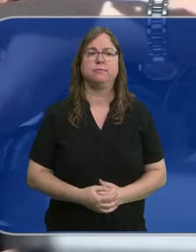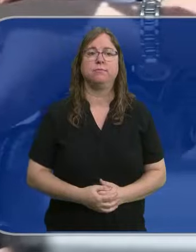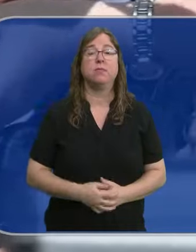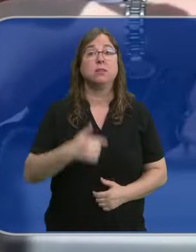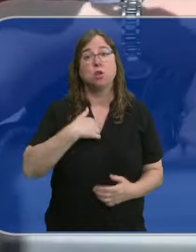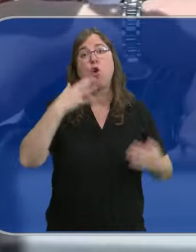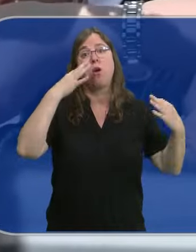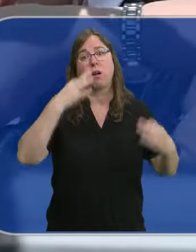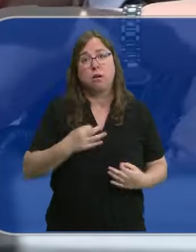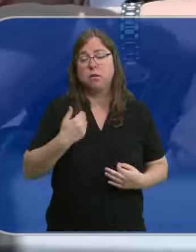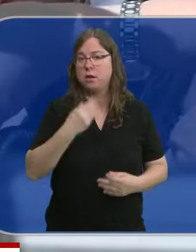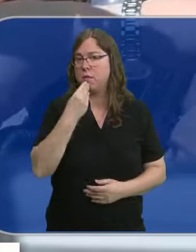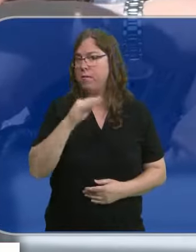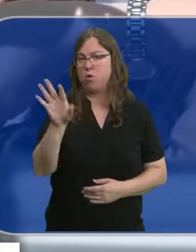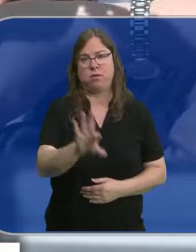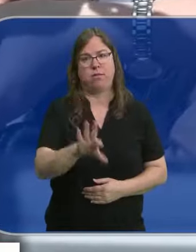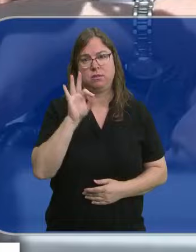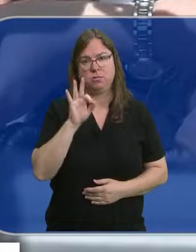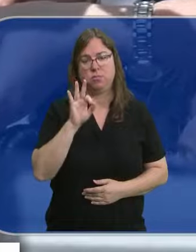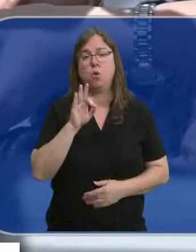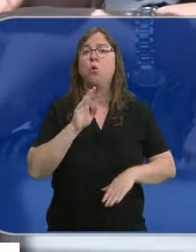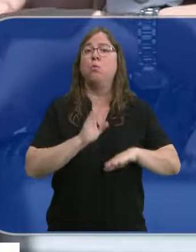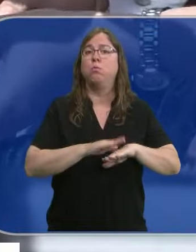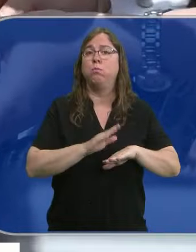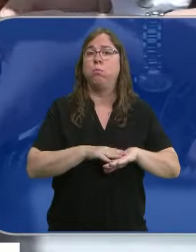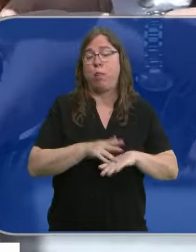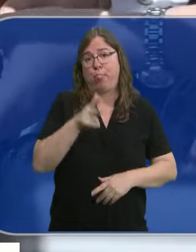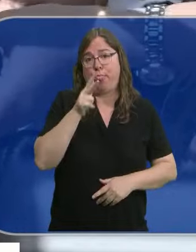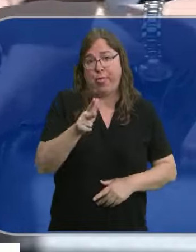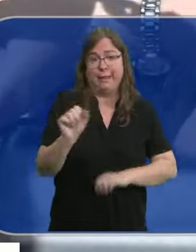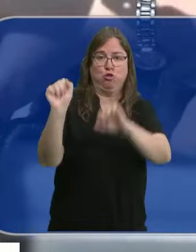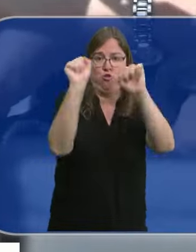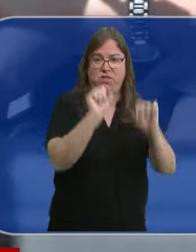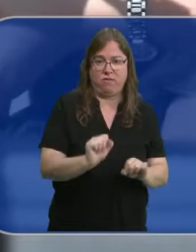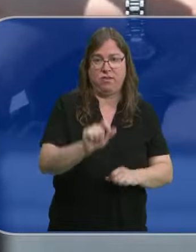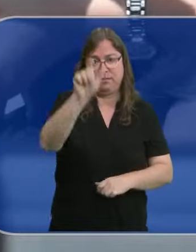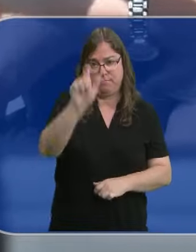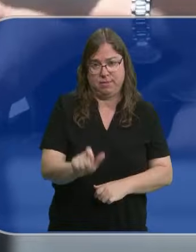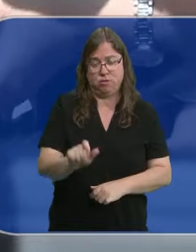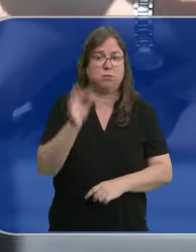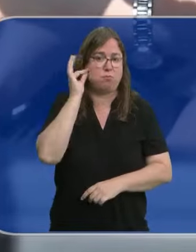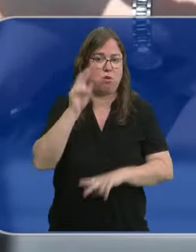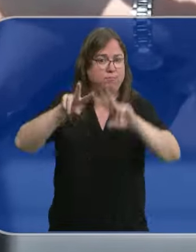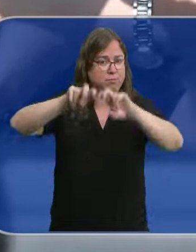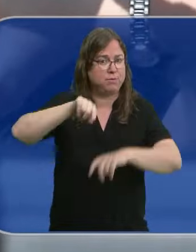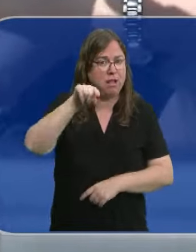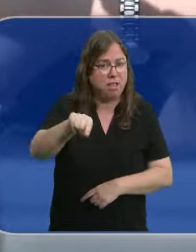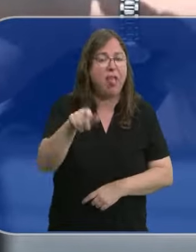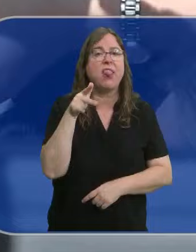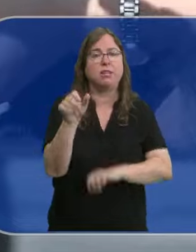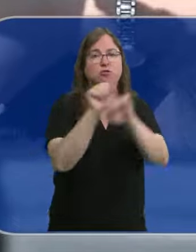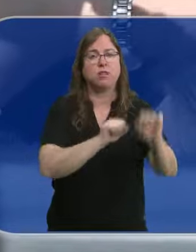Creo que hemos tomado la mejor decisión no solo para el derecho de defensa de la investigada, sino